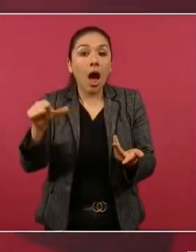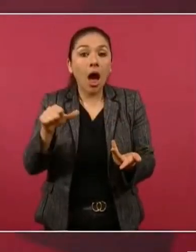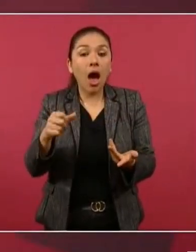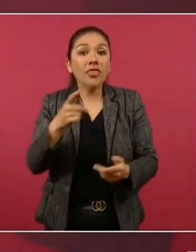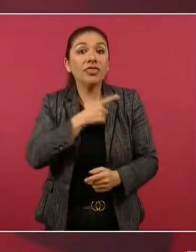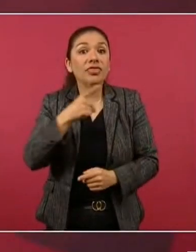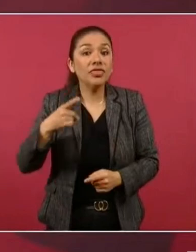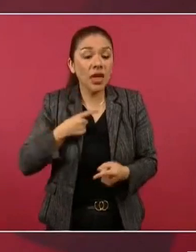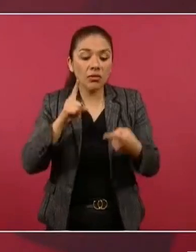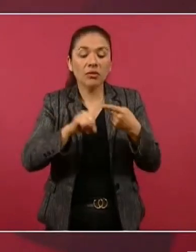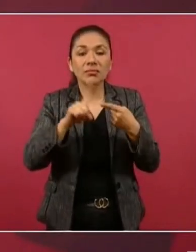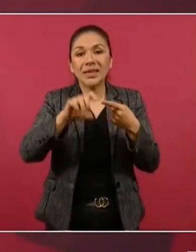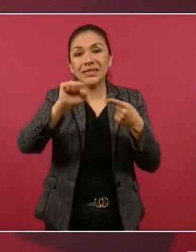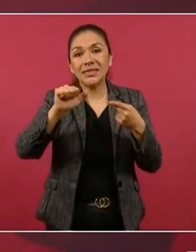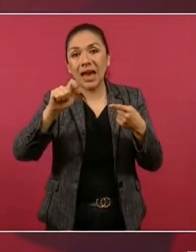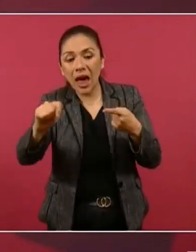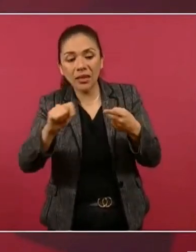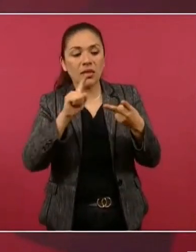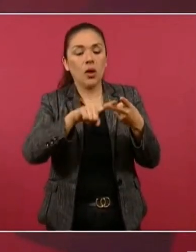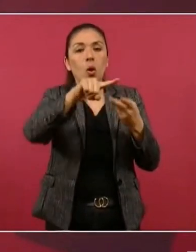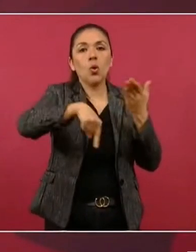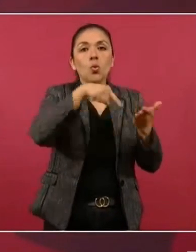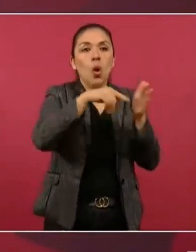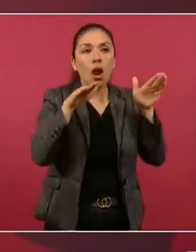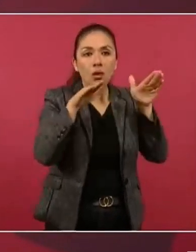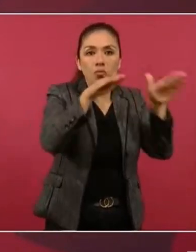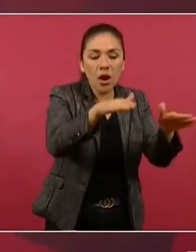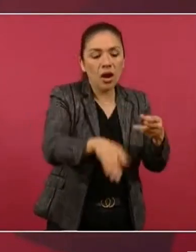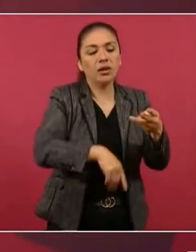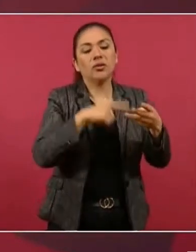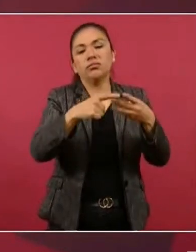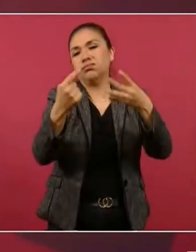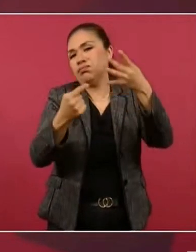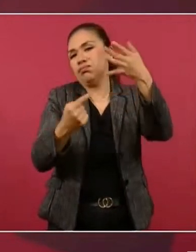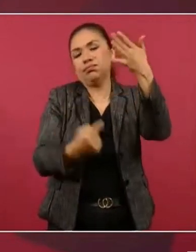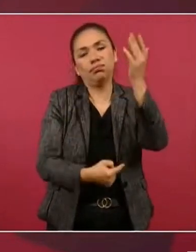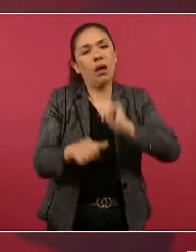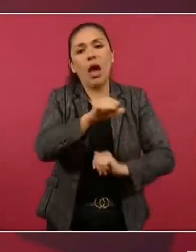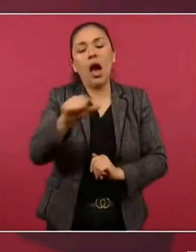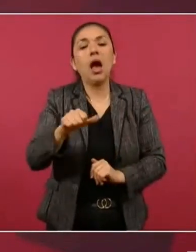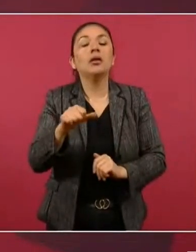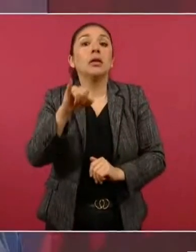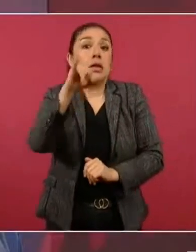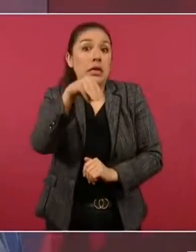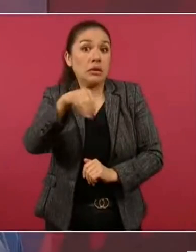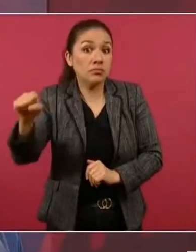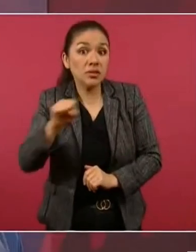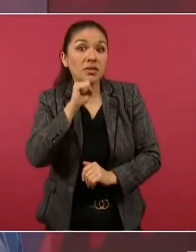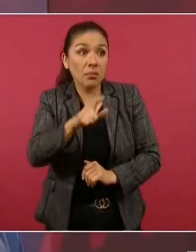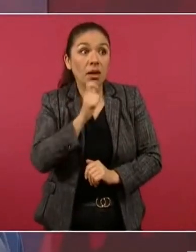en el SAT, en el aeropuerto y todas las demás deudas. El Seguro Social.